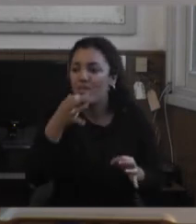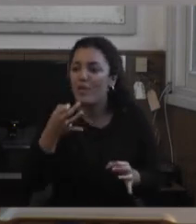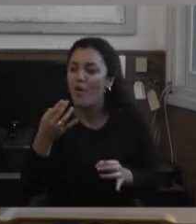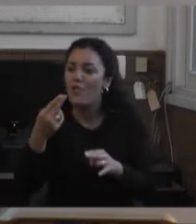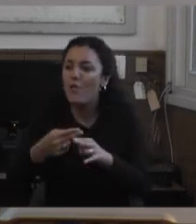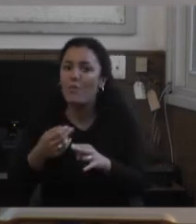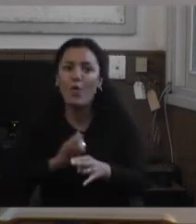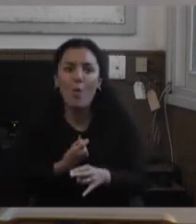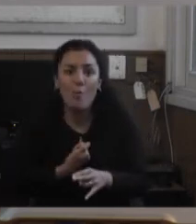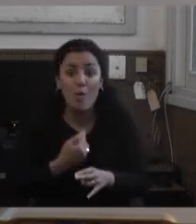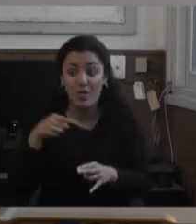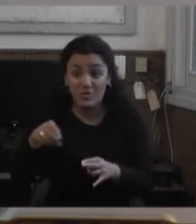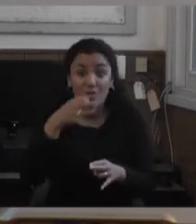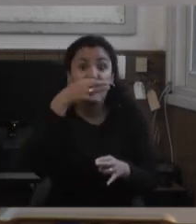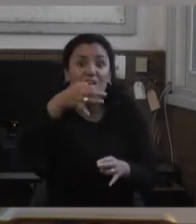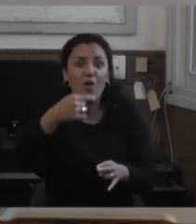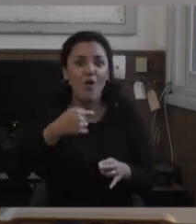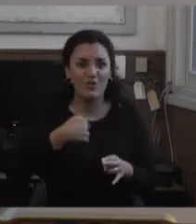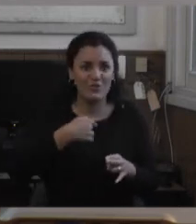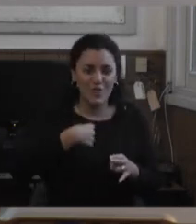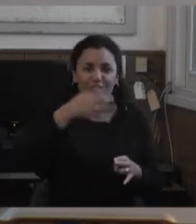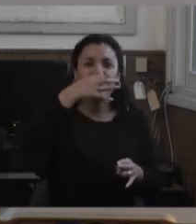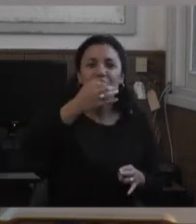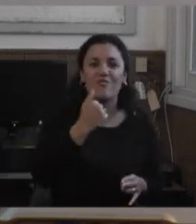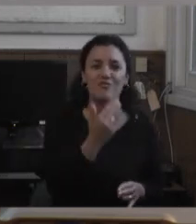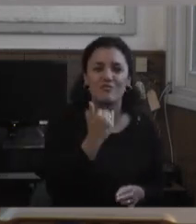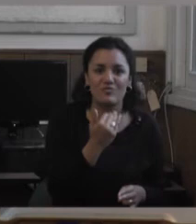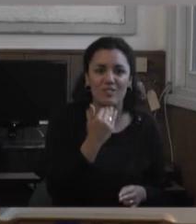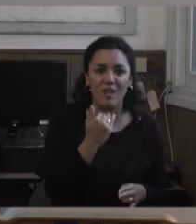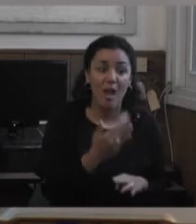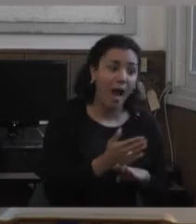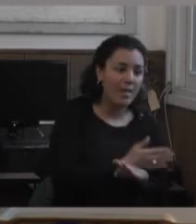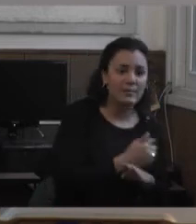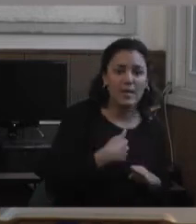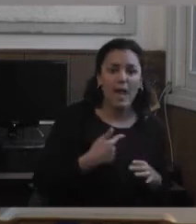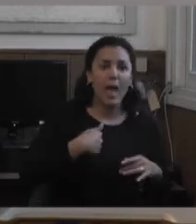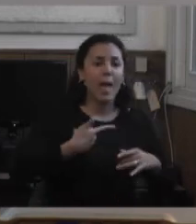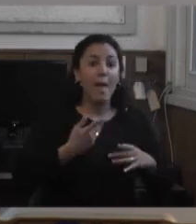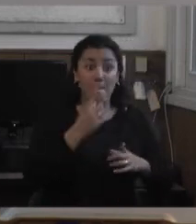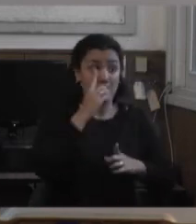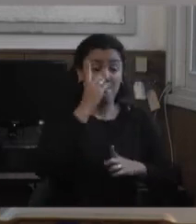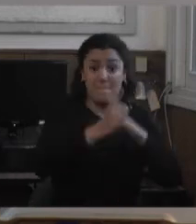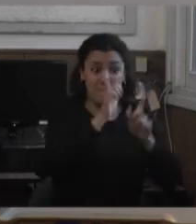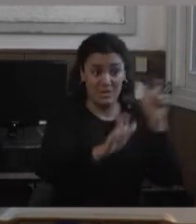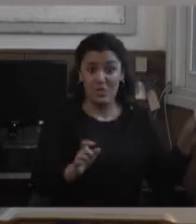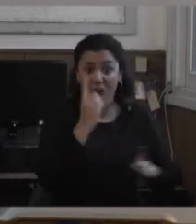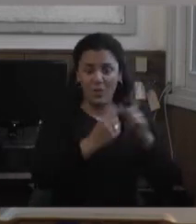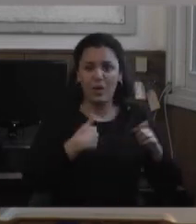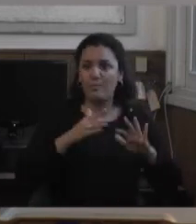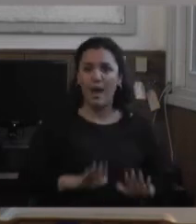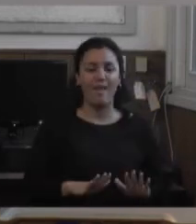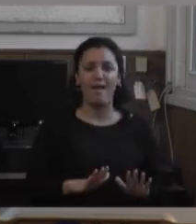es lo que me parece que es un punto que paraliza a muchas personas en no animarse en no querer probar trabajar con la